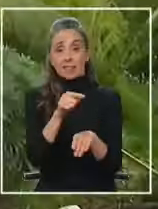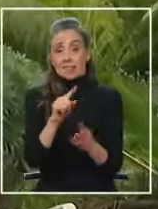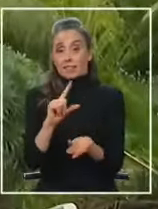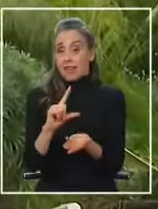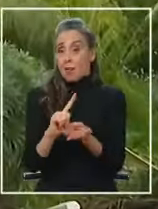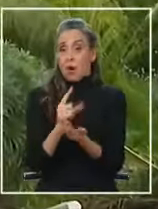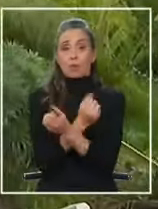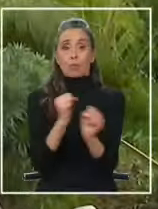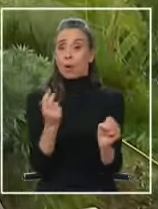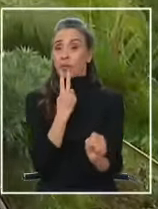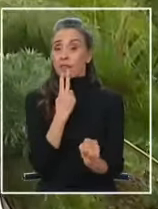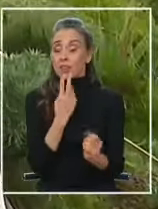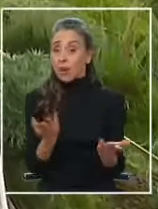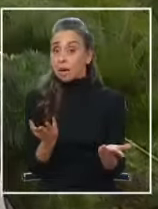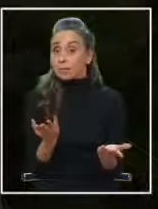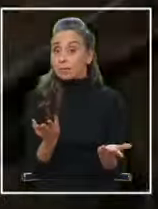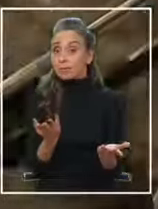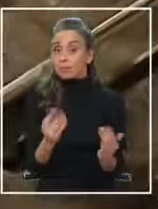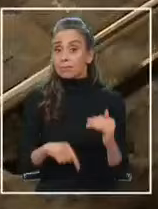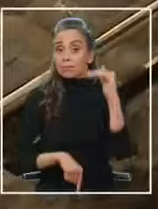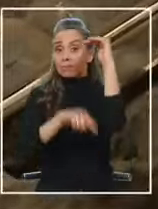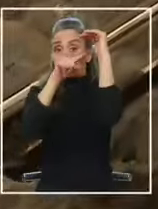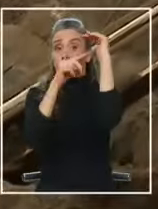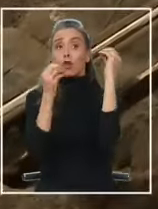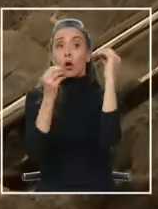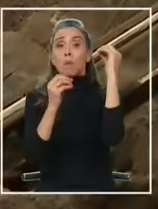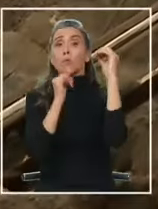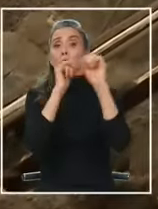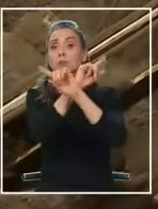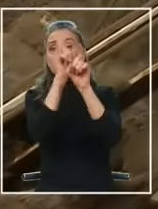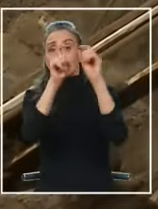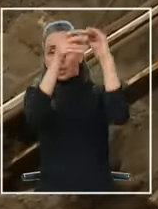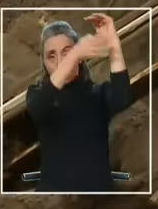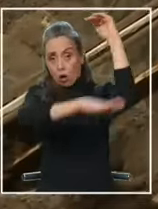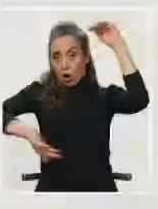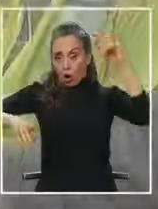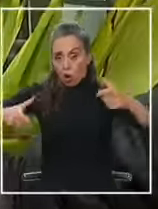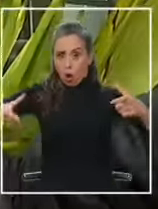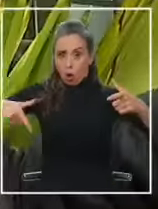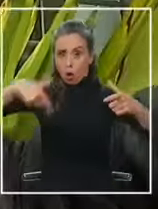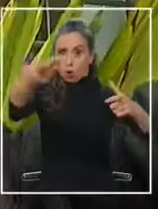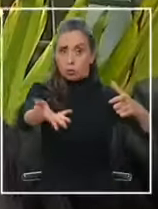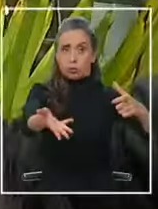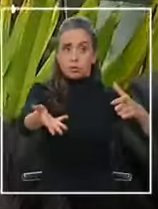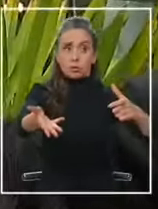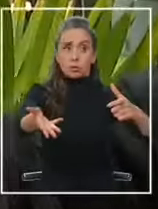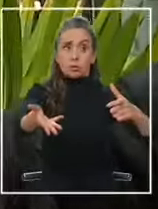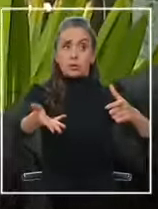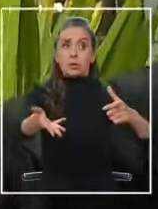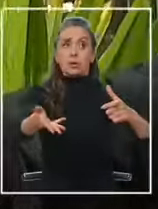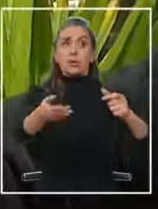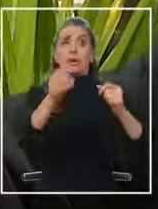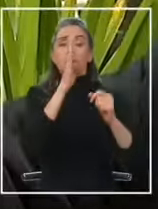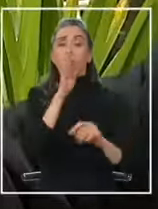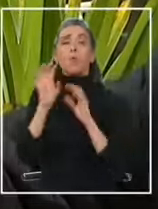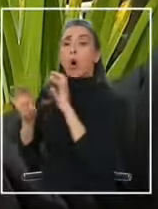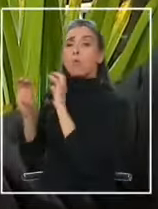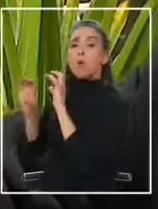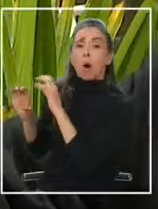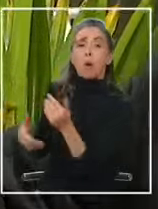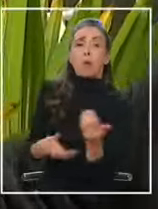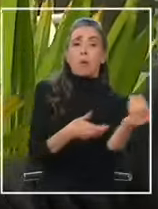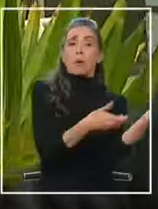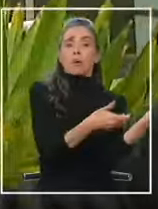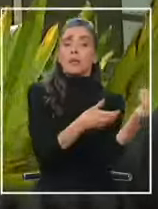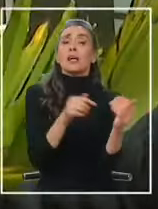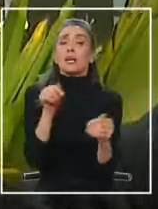lugar queda nuevamente en entredicho. Hay que con la incertidumbre, ya, saber que puede pasar algo más. Pero por